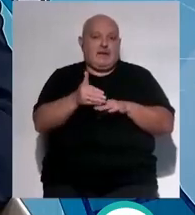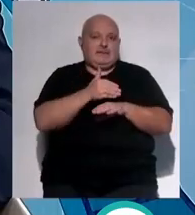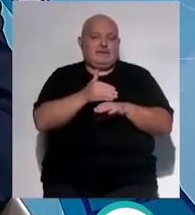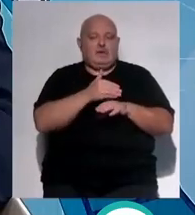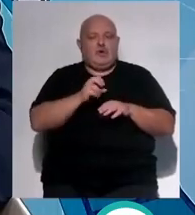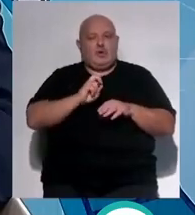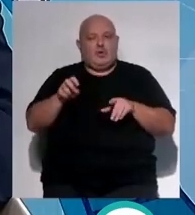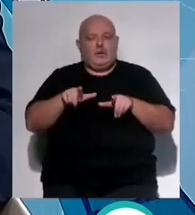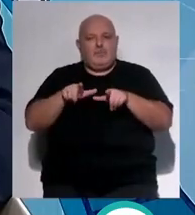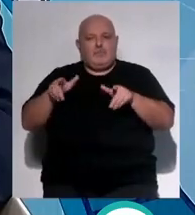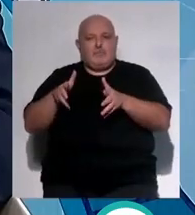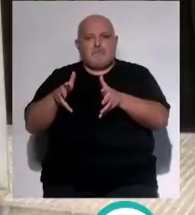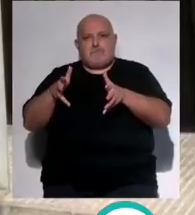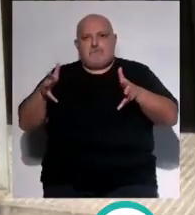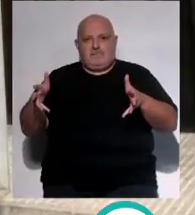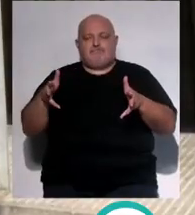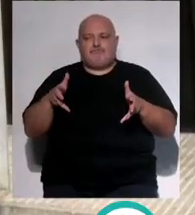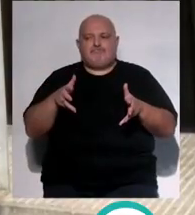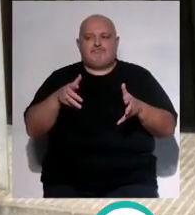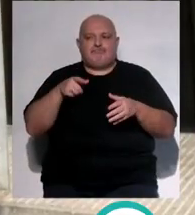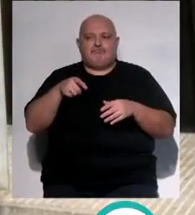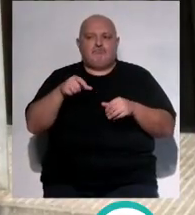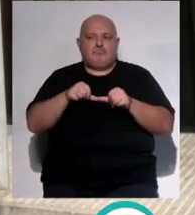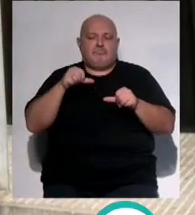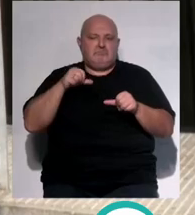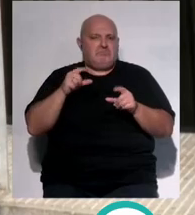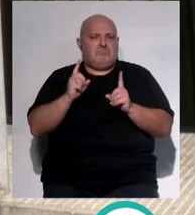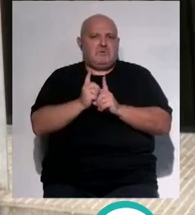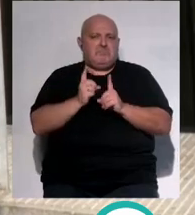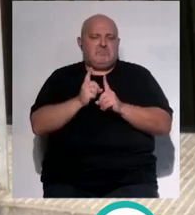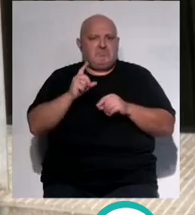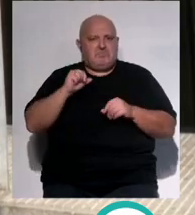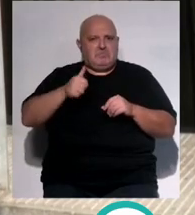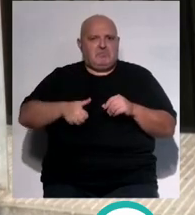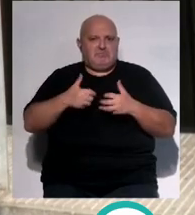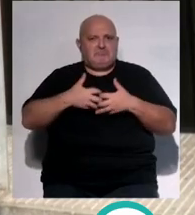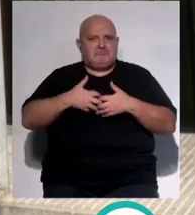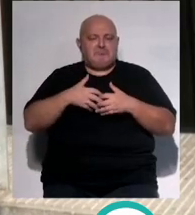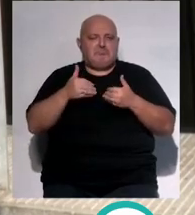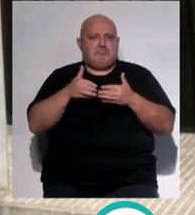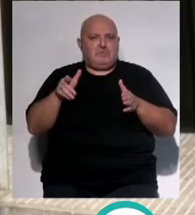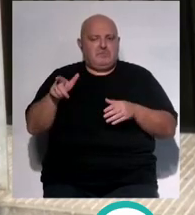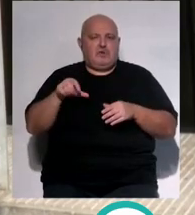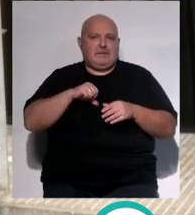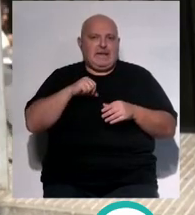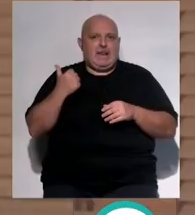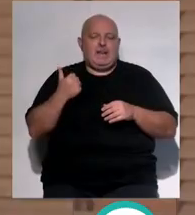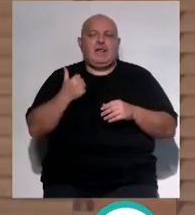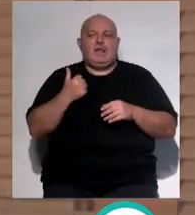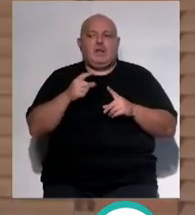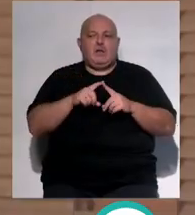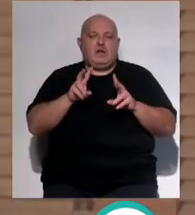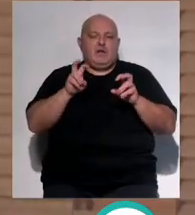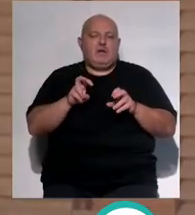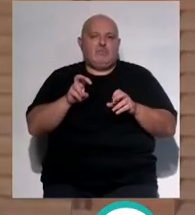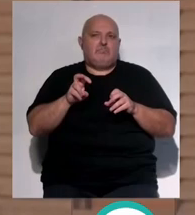iniciar una nueva ampliación con lo cual efectivamente llevamos pocos pocos años desde la apertura pero pero la